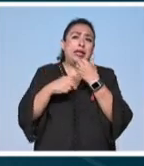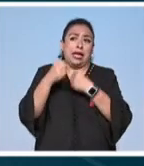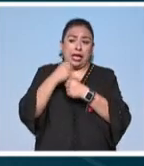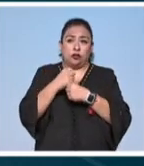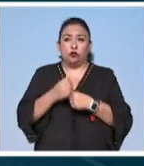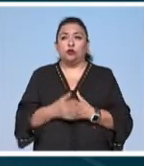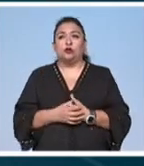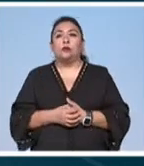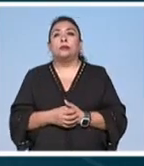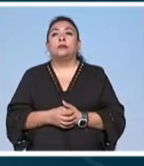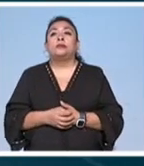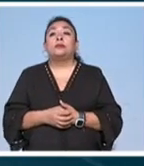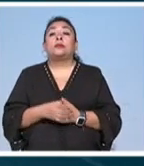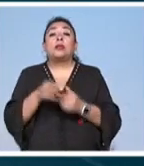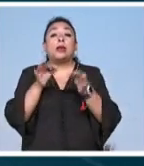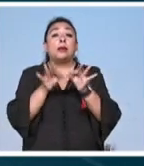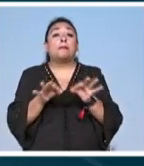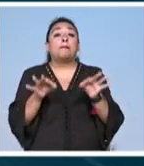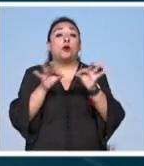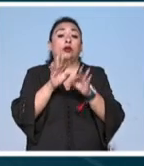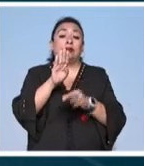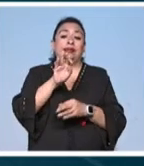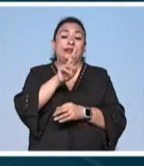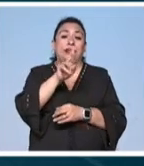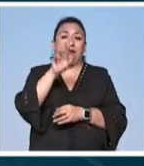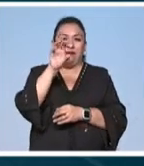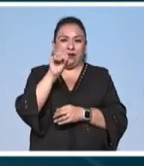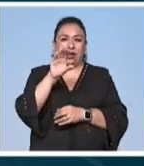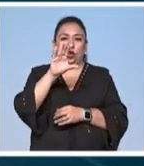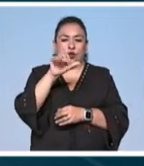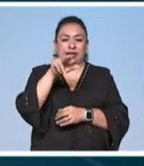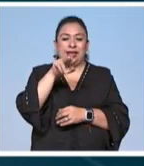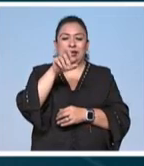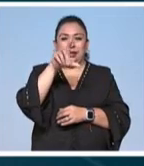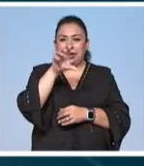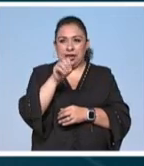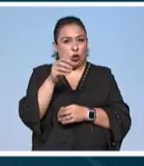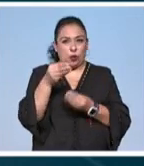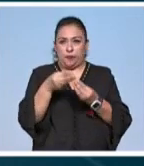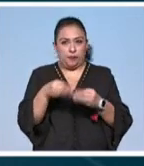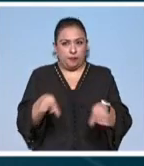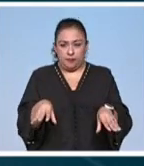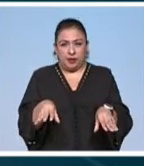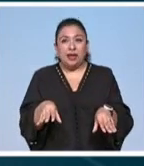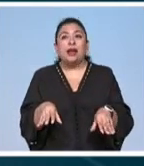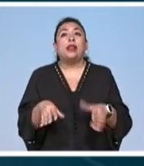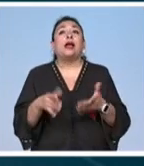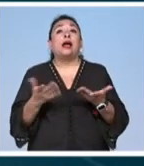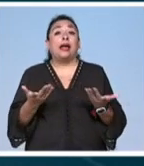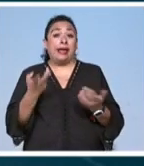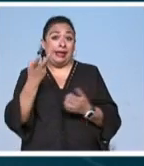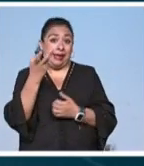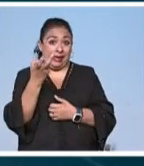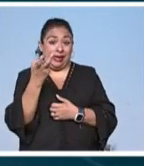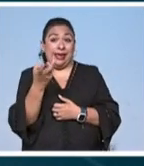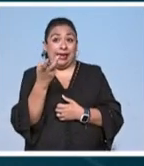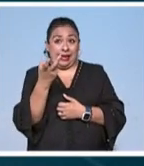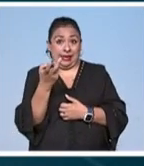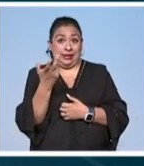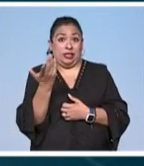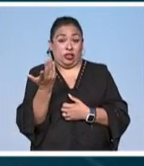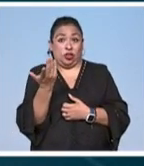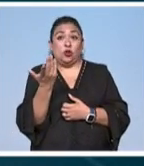la importancia del barro canelo y que no se pierda es precisamente eso que es